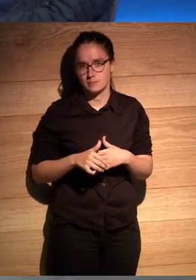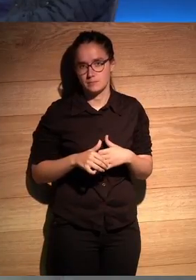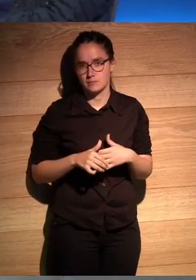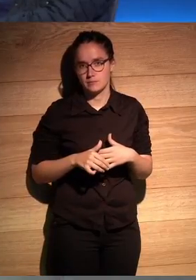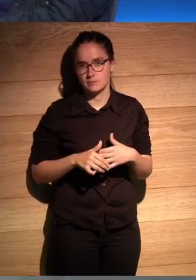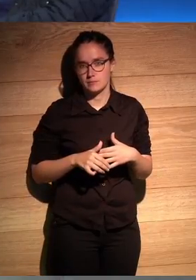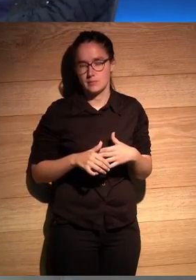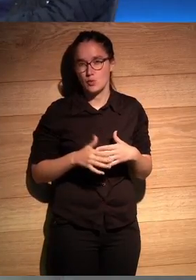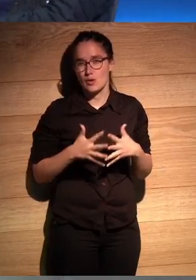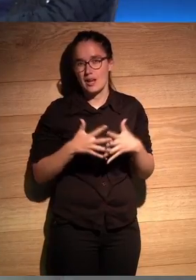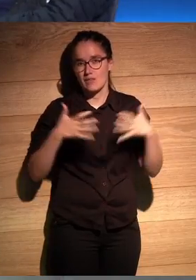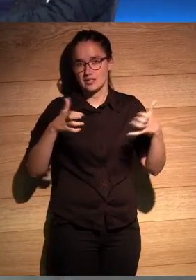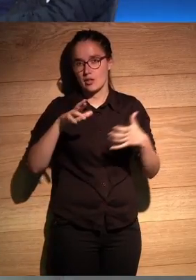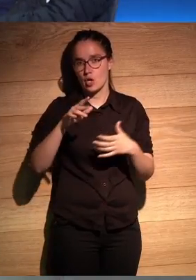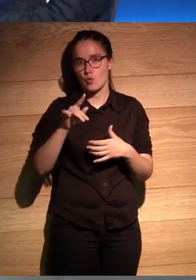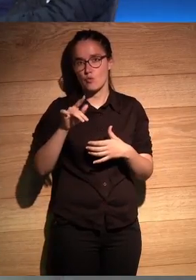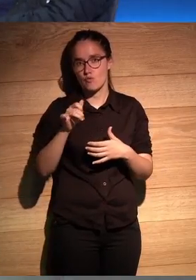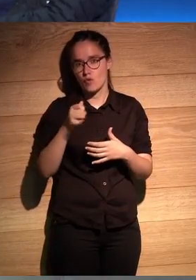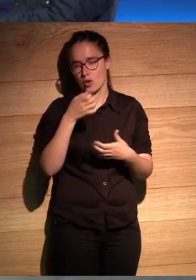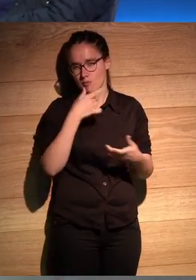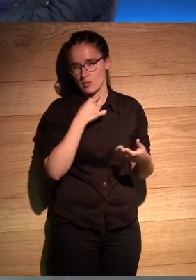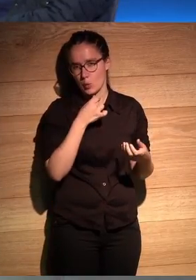como hay una frase de Rufo que me gusta mucho